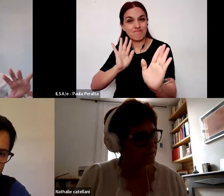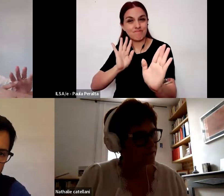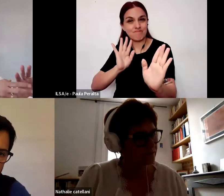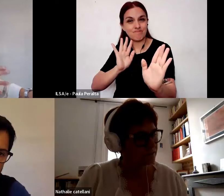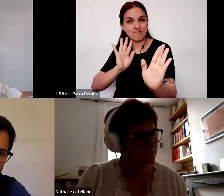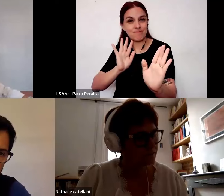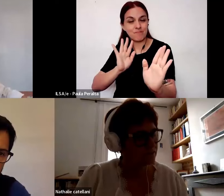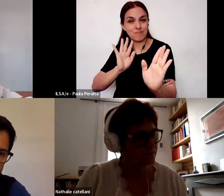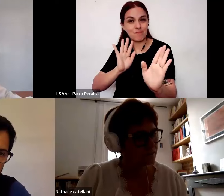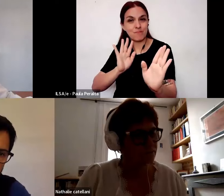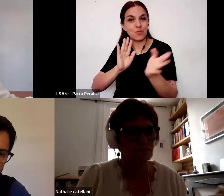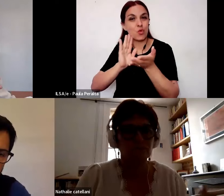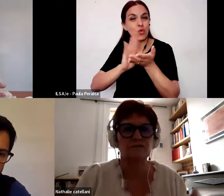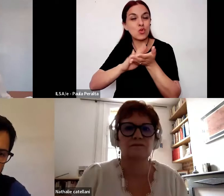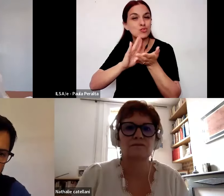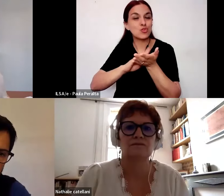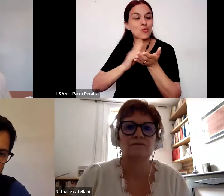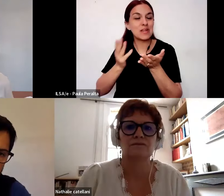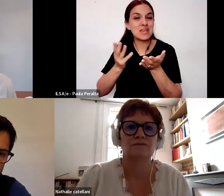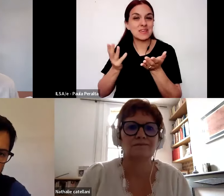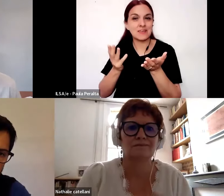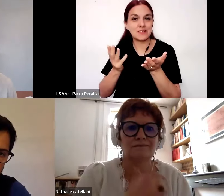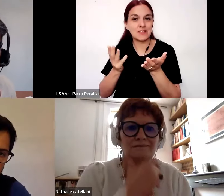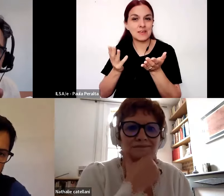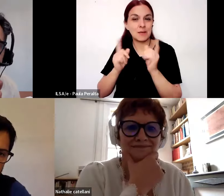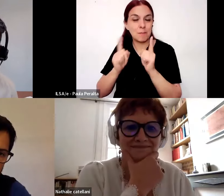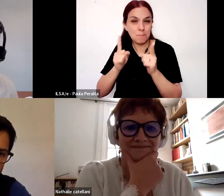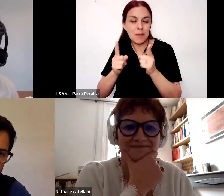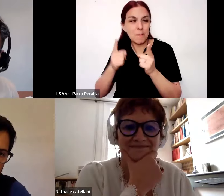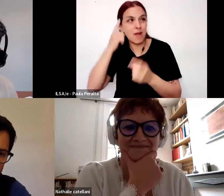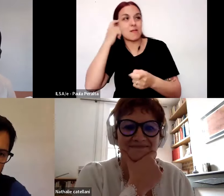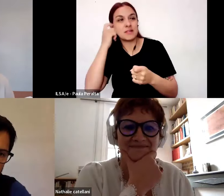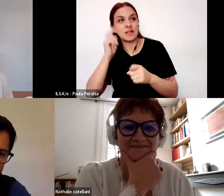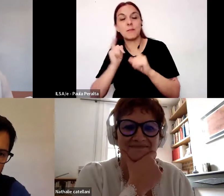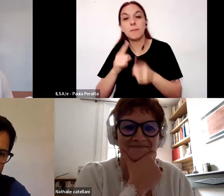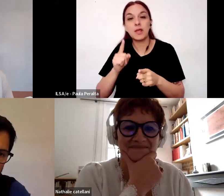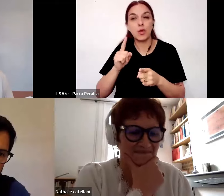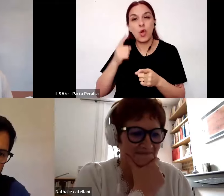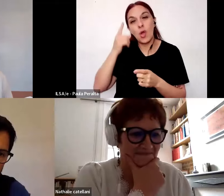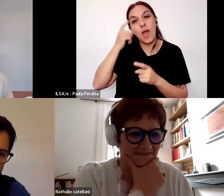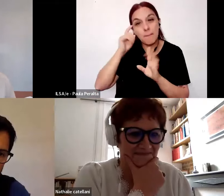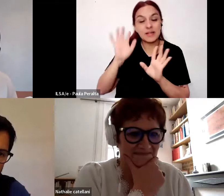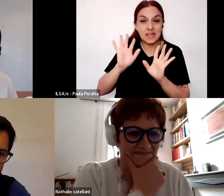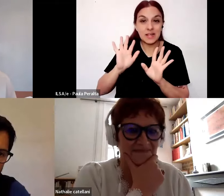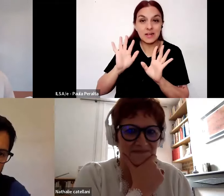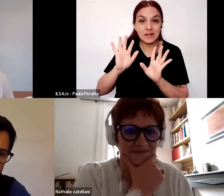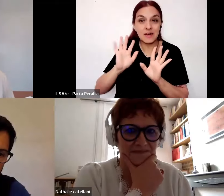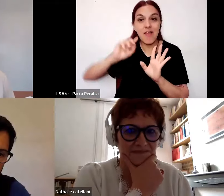respecto respecto de esa inmersión pero que parte de la inmersión desde